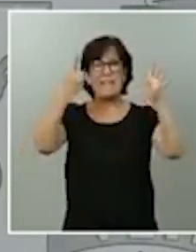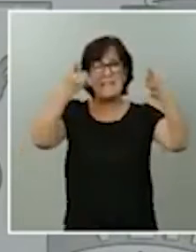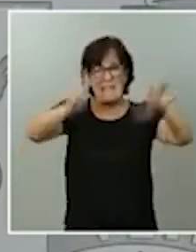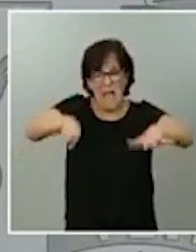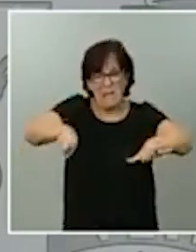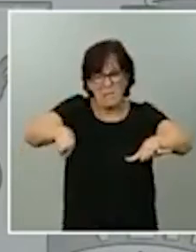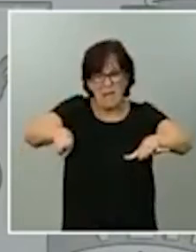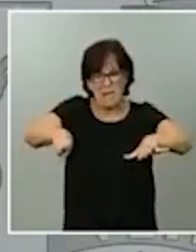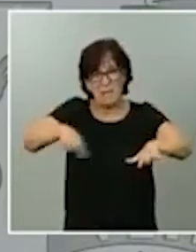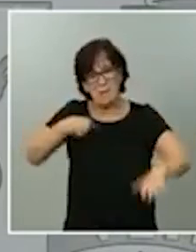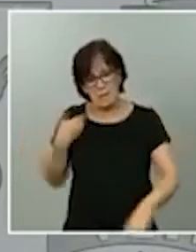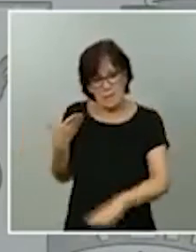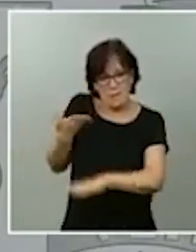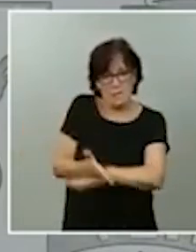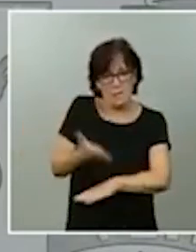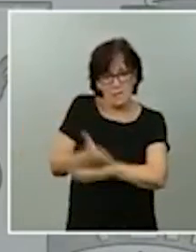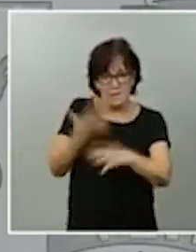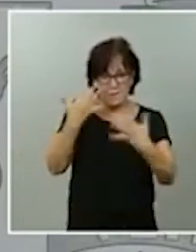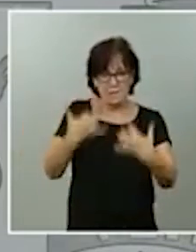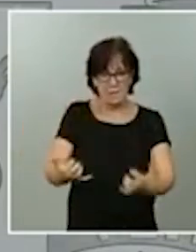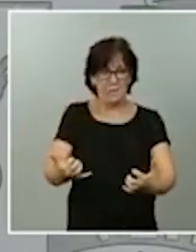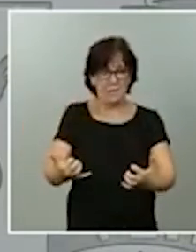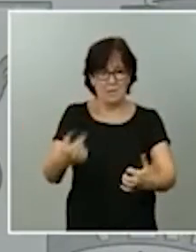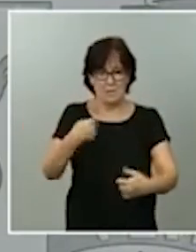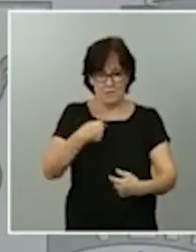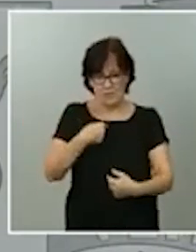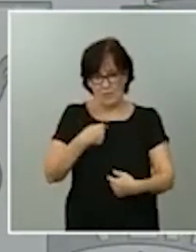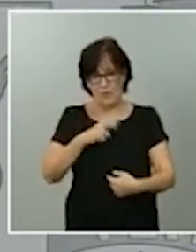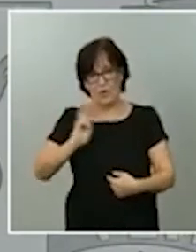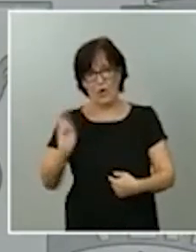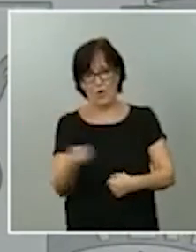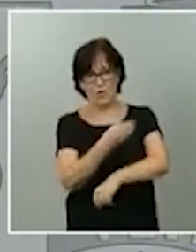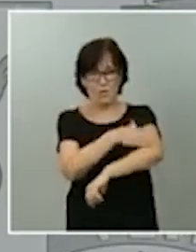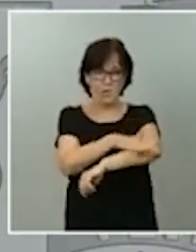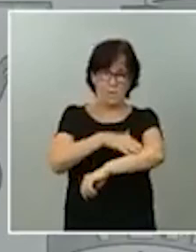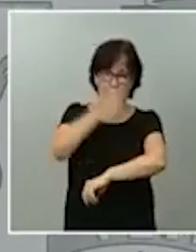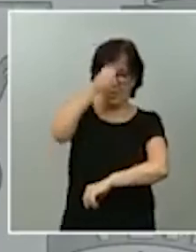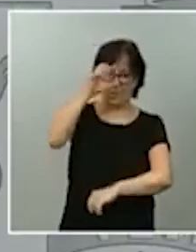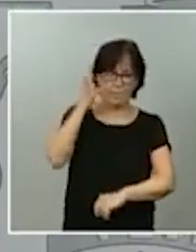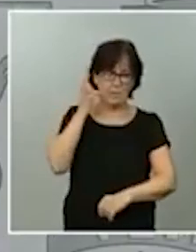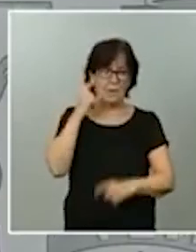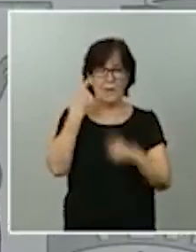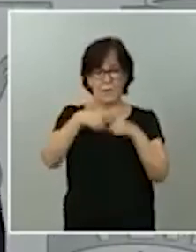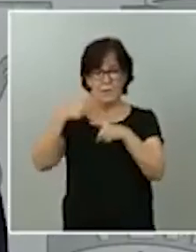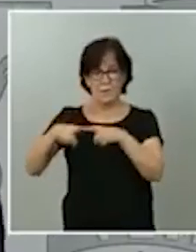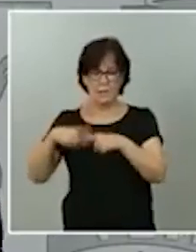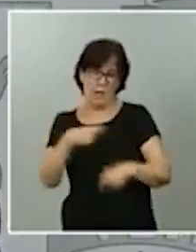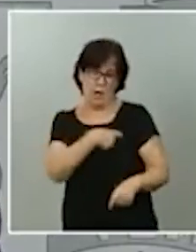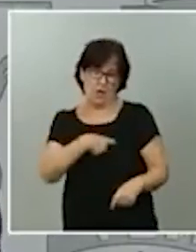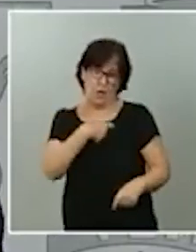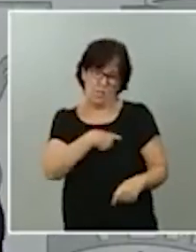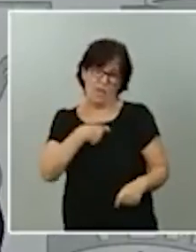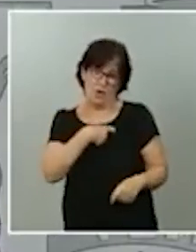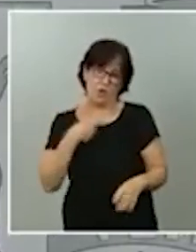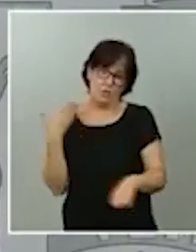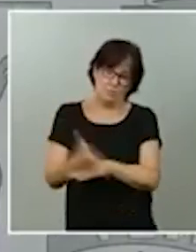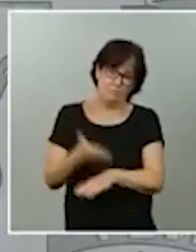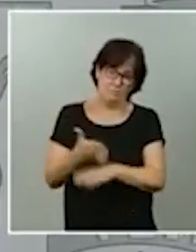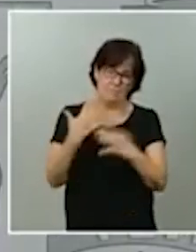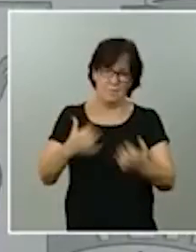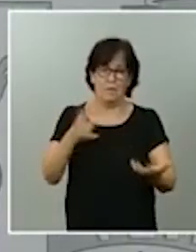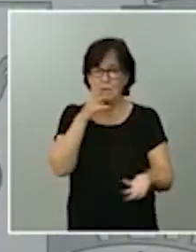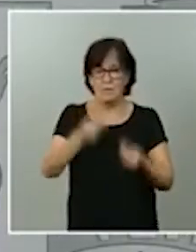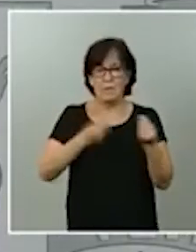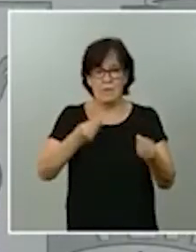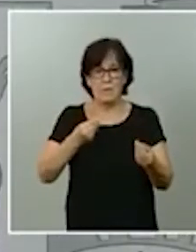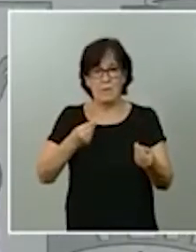que ha comparecido por ejemplo yo u otros ministros y ministras en las distintas comisiones yo creo que el ejercicio de rendición de cuentas que